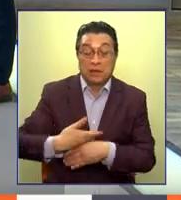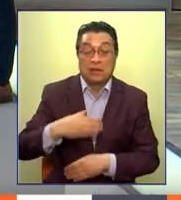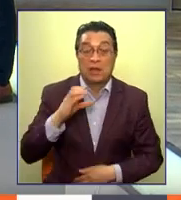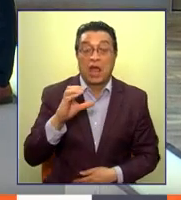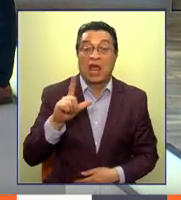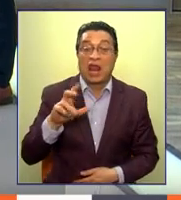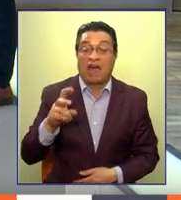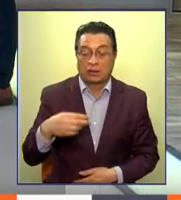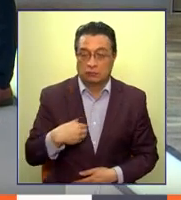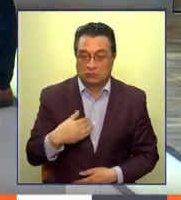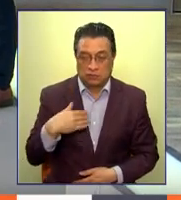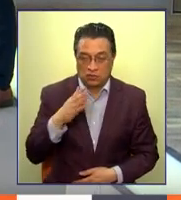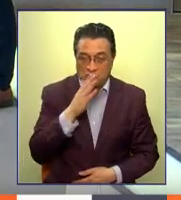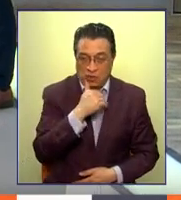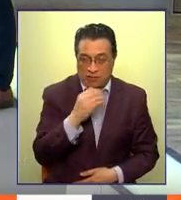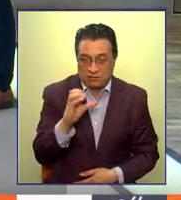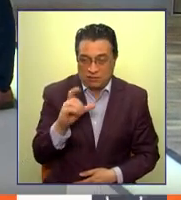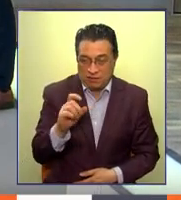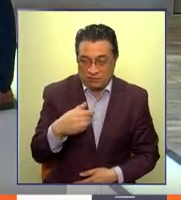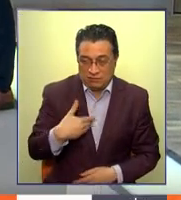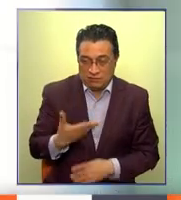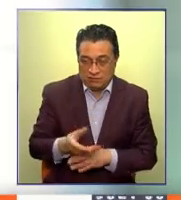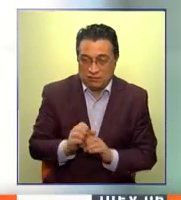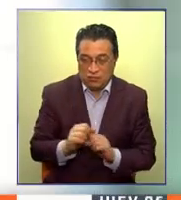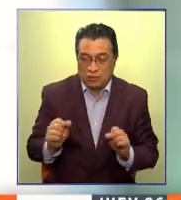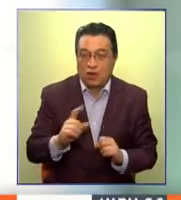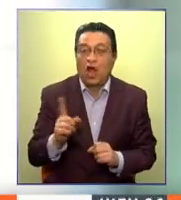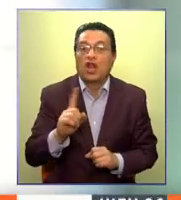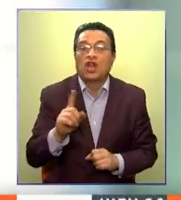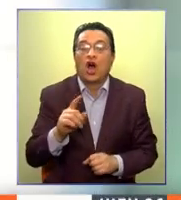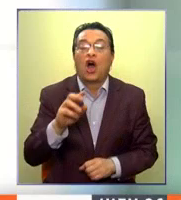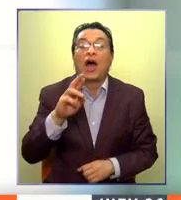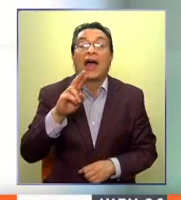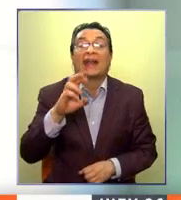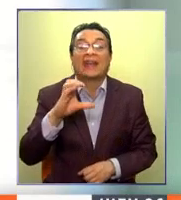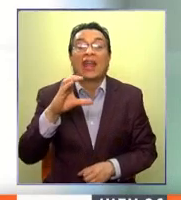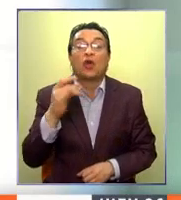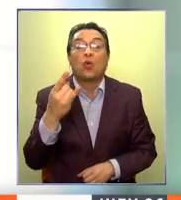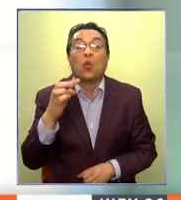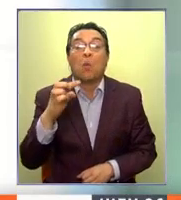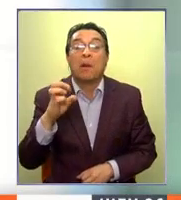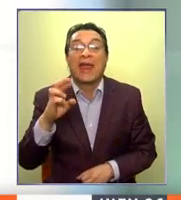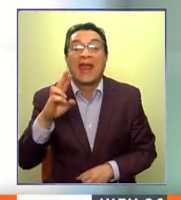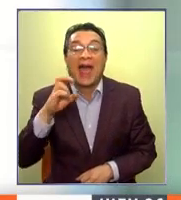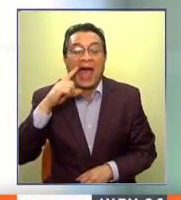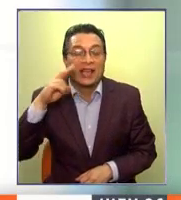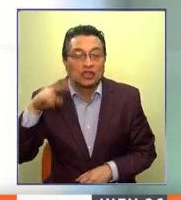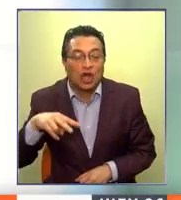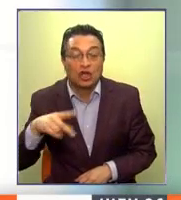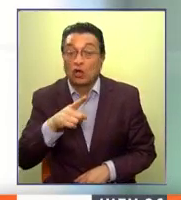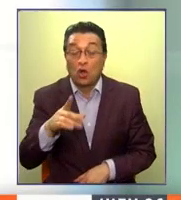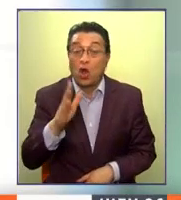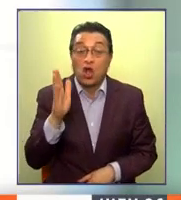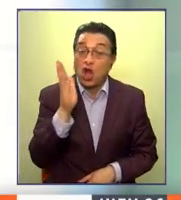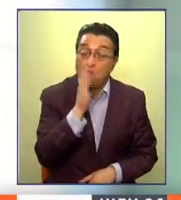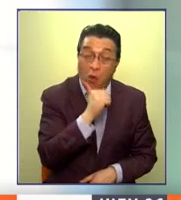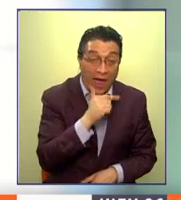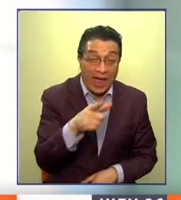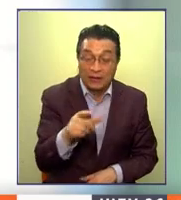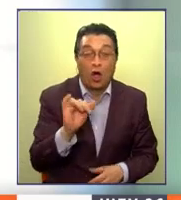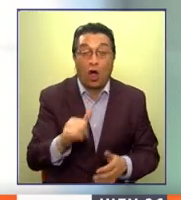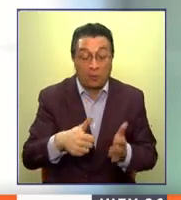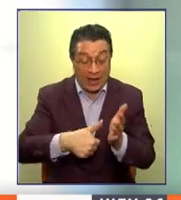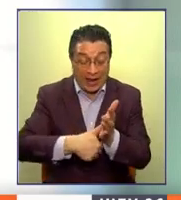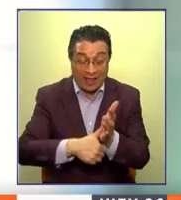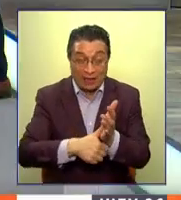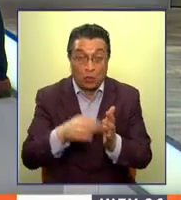dice, pero si yo no tengo clave. Exactamente, es la recuperación de la clave y eso tiende a confundir, pero si usted no la tiene y tiene este carnet de que